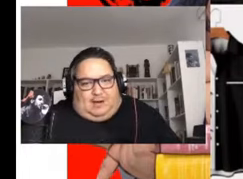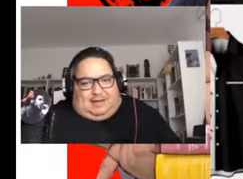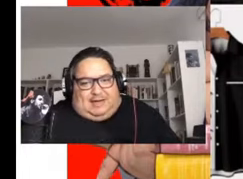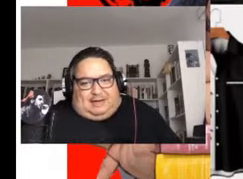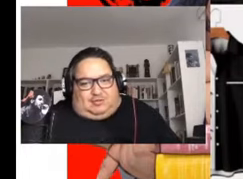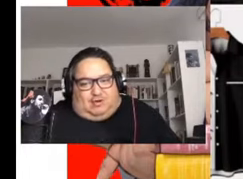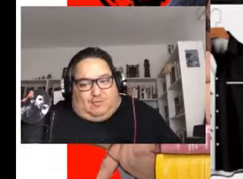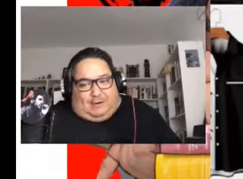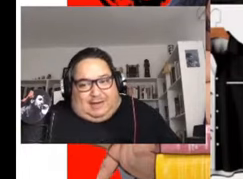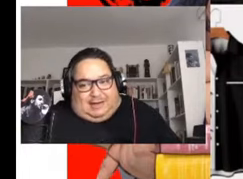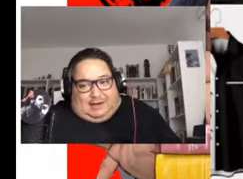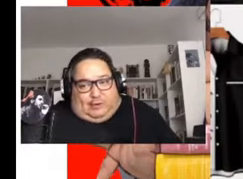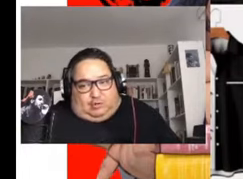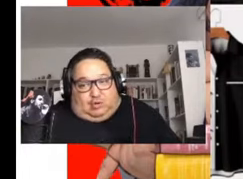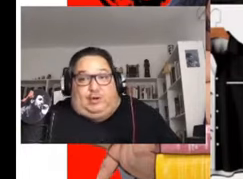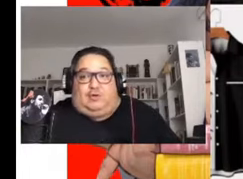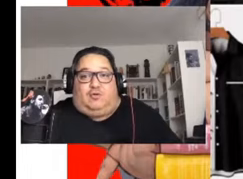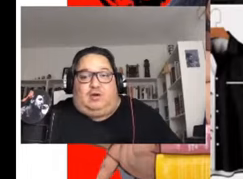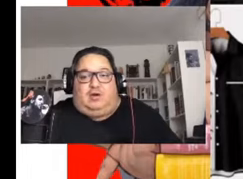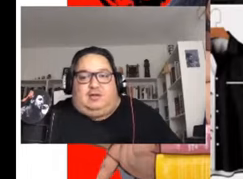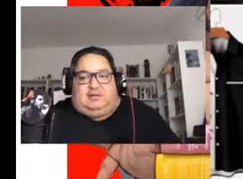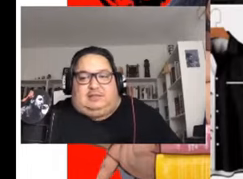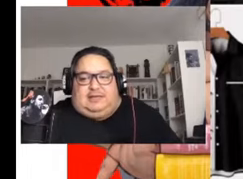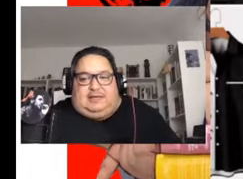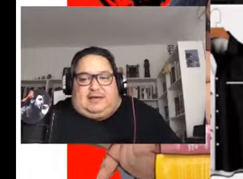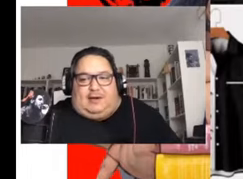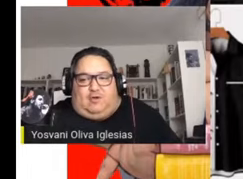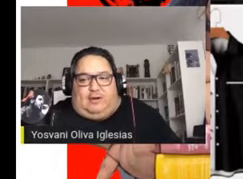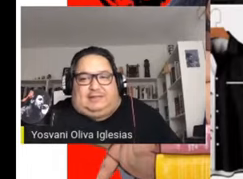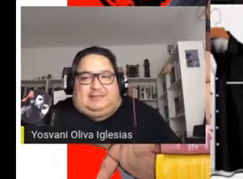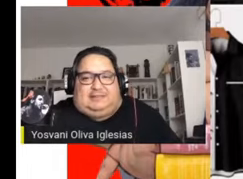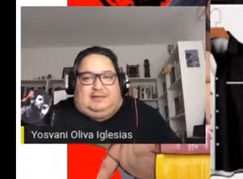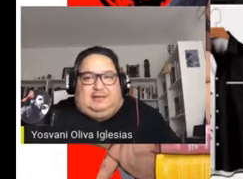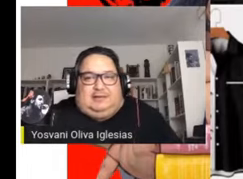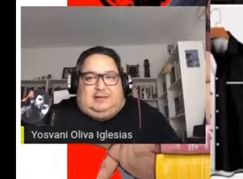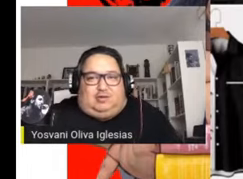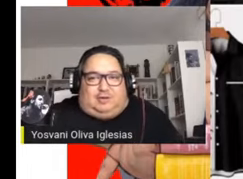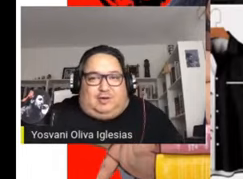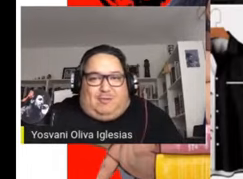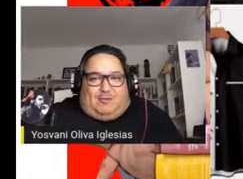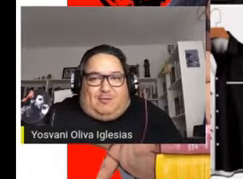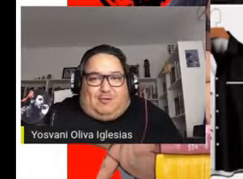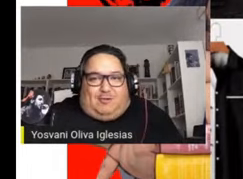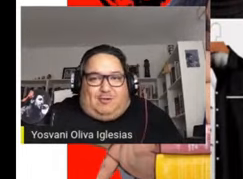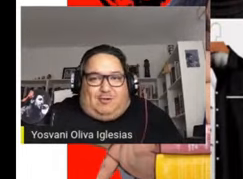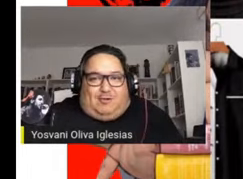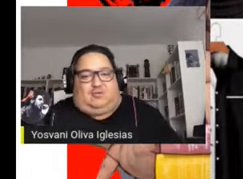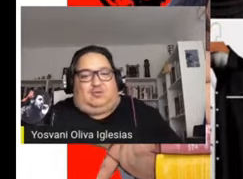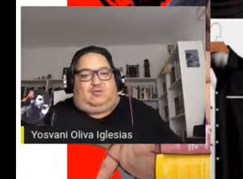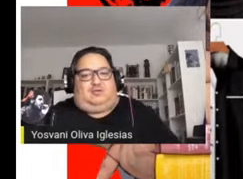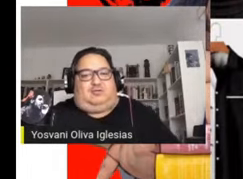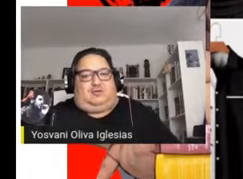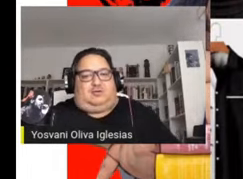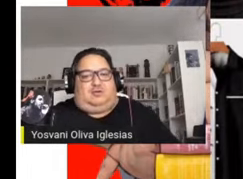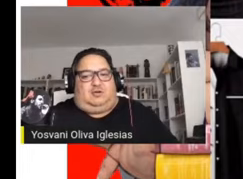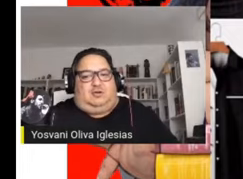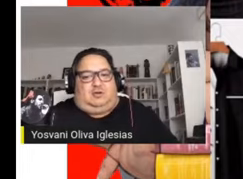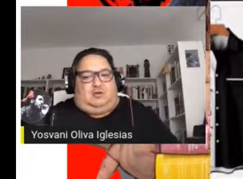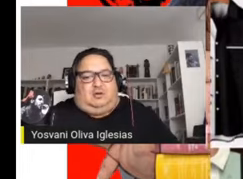Giovanni, eso es un blanqueo histórico. Sí que lo es. Continuamos con el artículo.